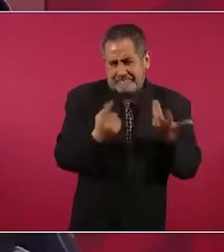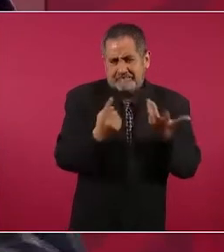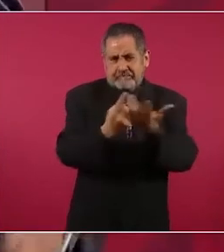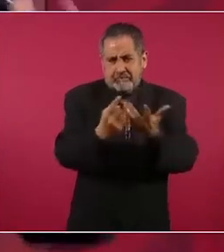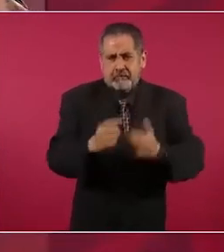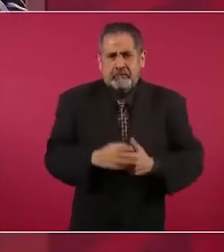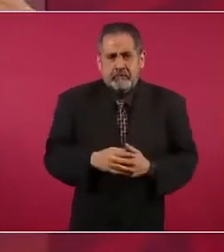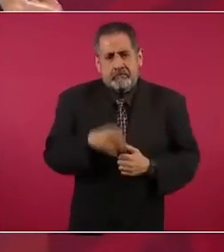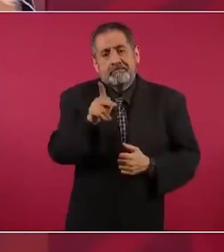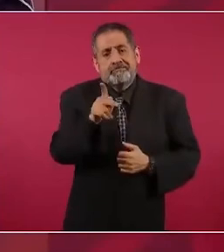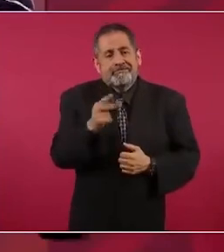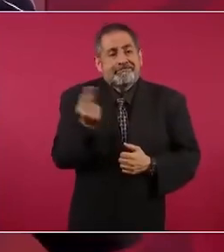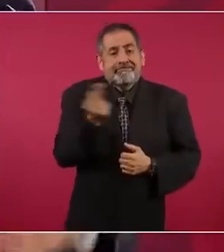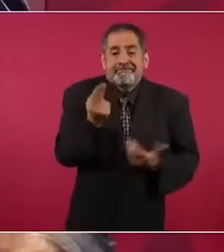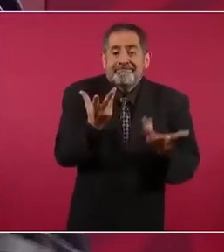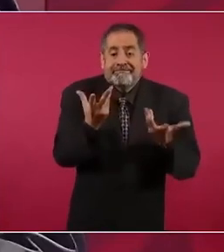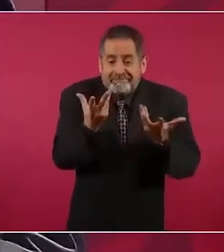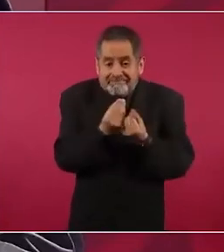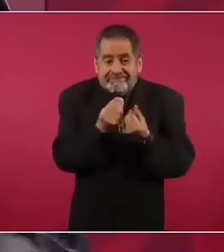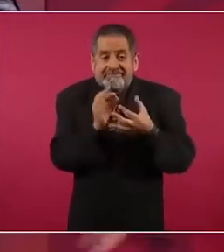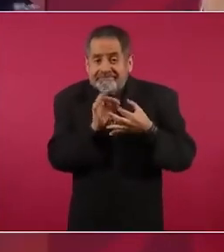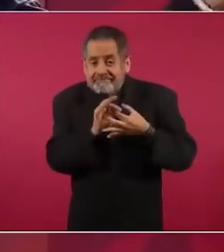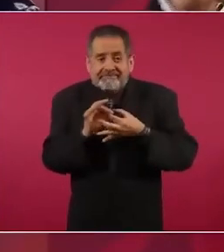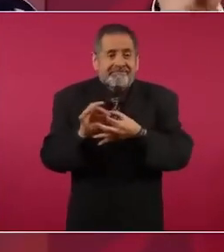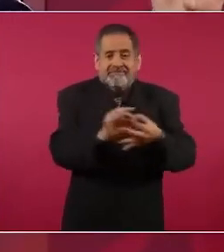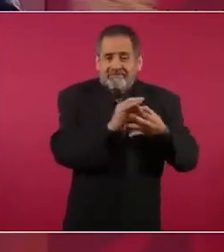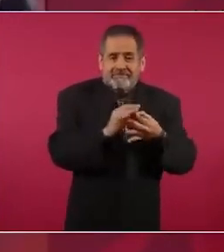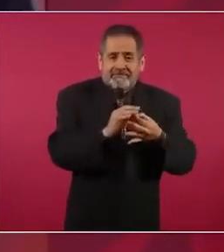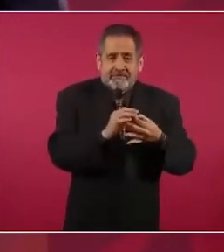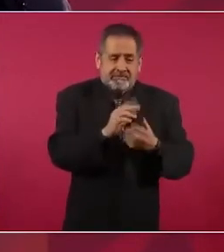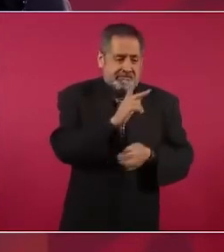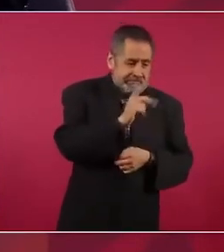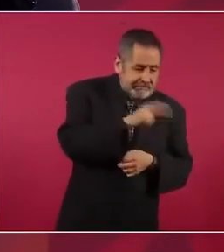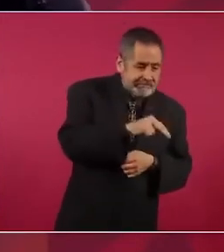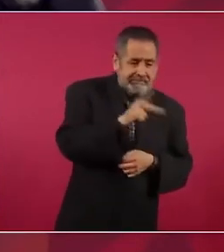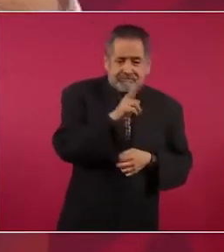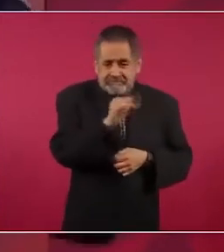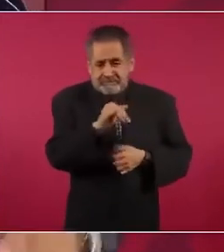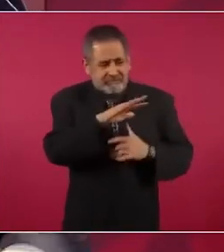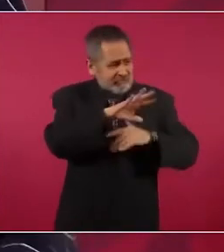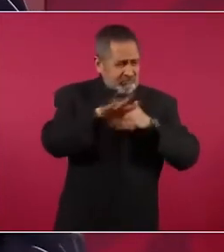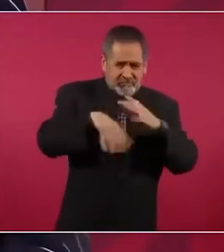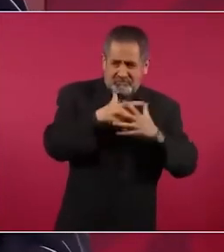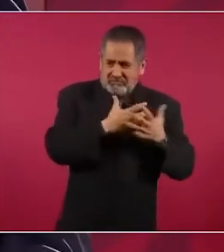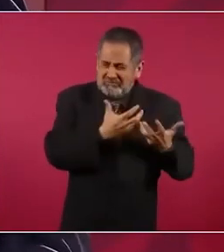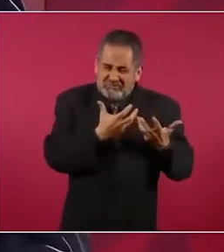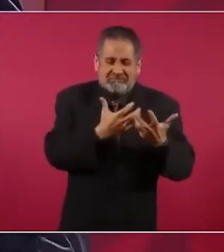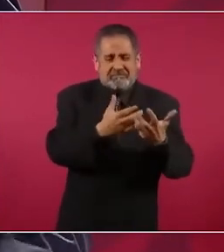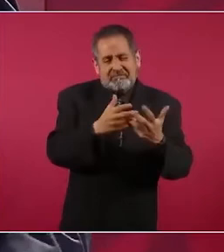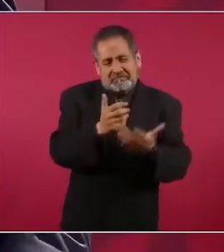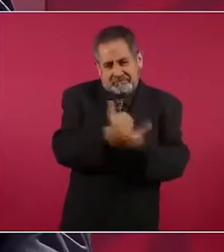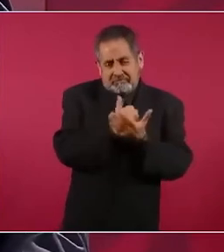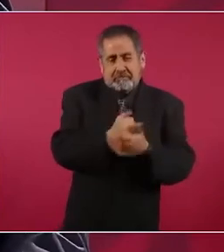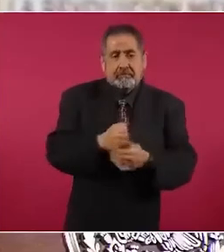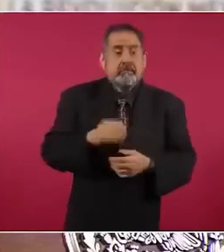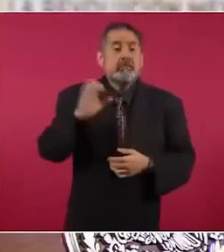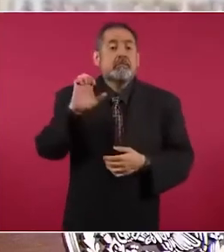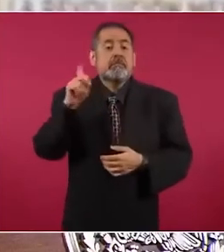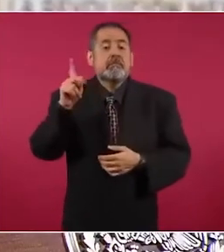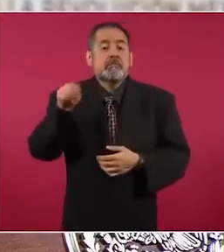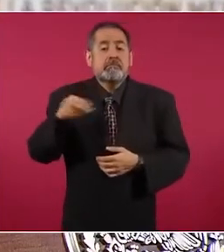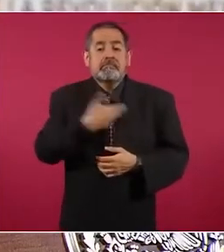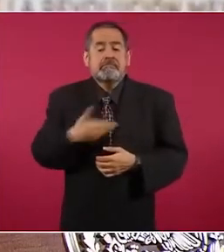pero que querían su apoyo para meter todo el aparato. Y Peña dijo, no.